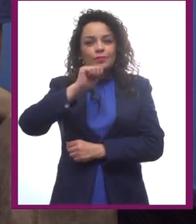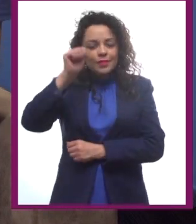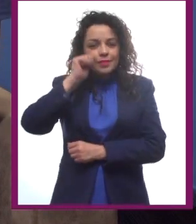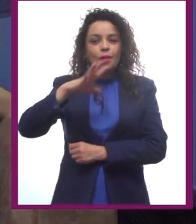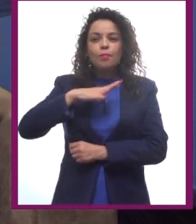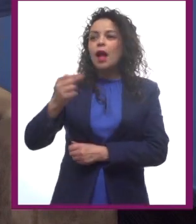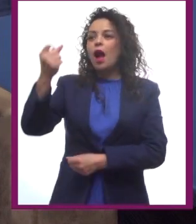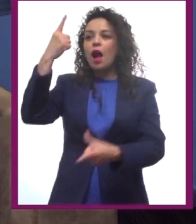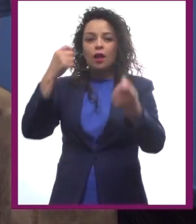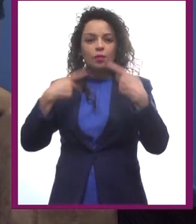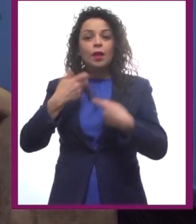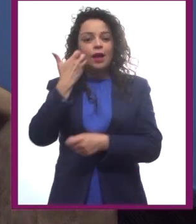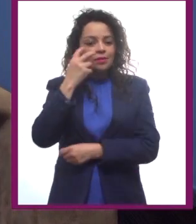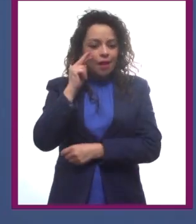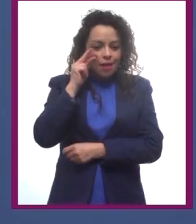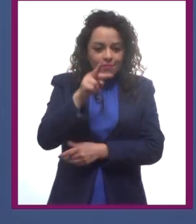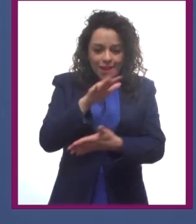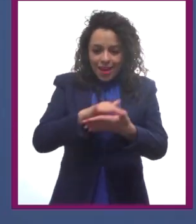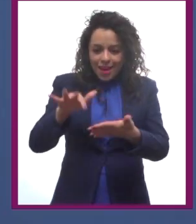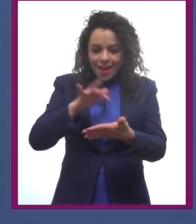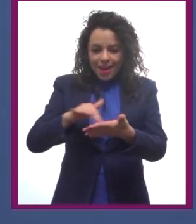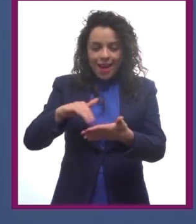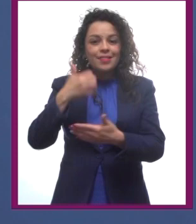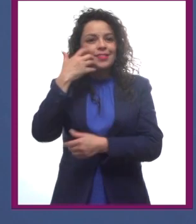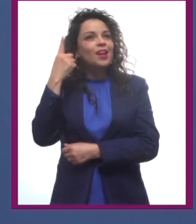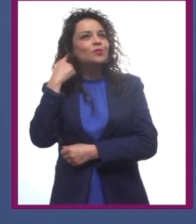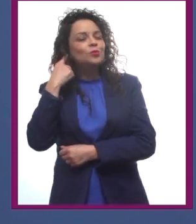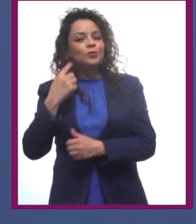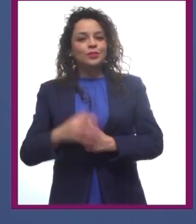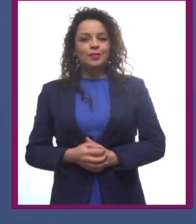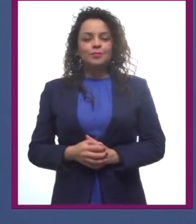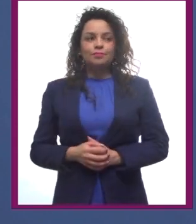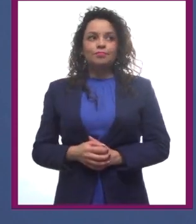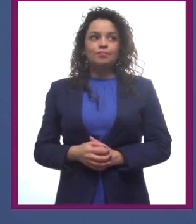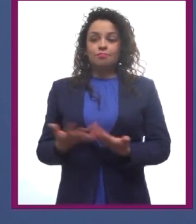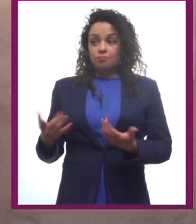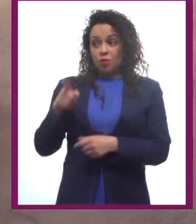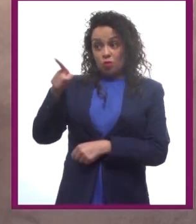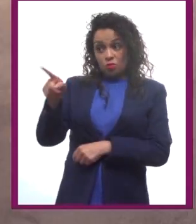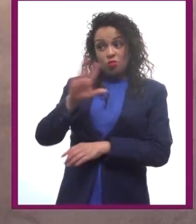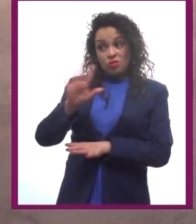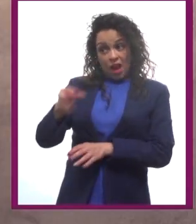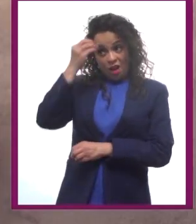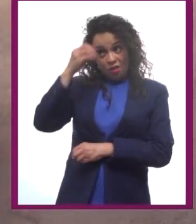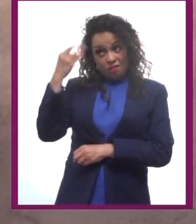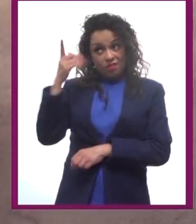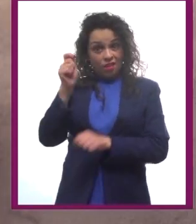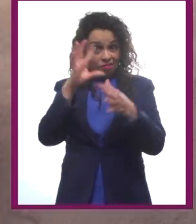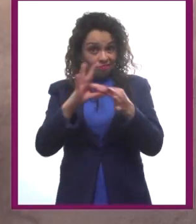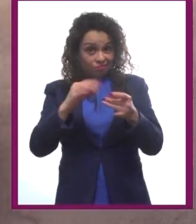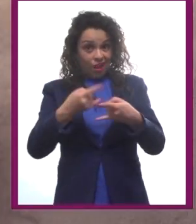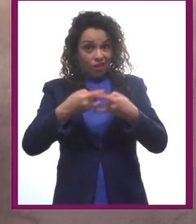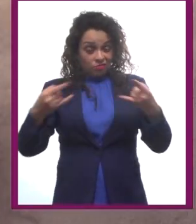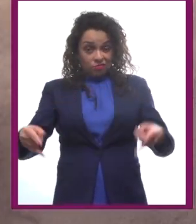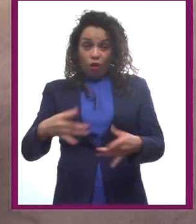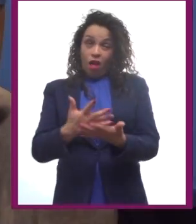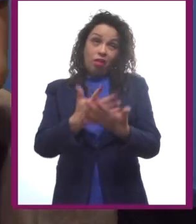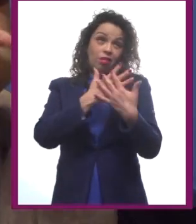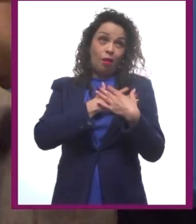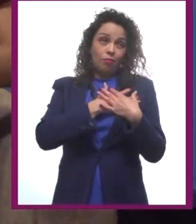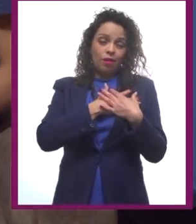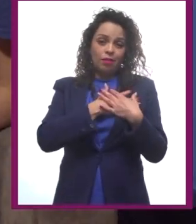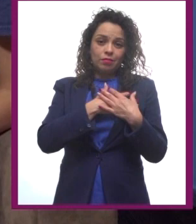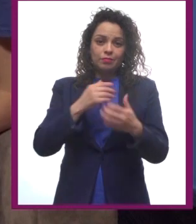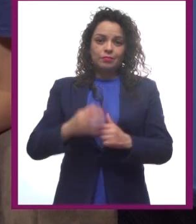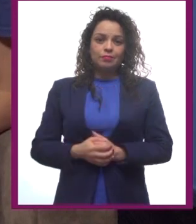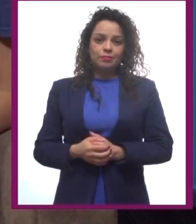los escuche. Entonces, ¿vas a dejar de recitar las películas románticas? Mejor busquemos otro tipo, ¿no? Pues no